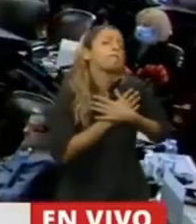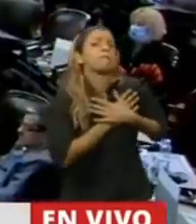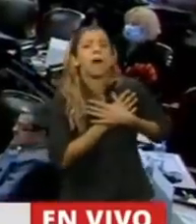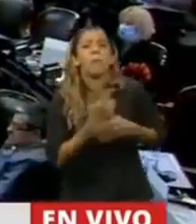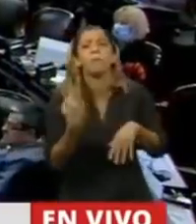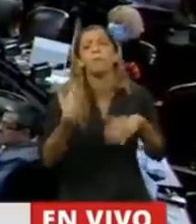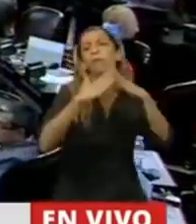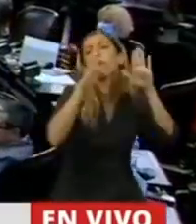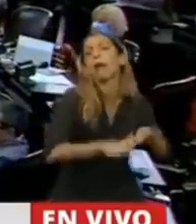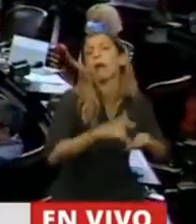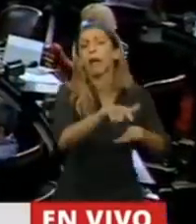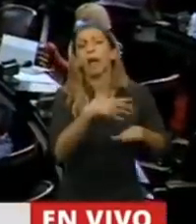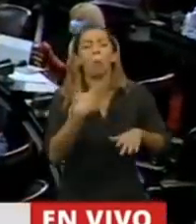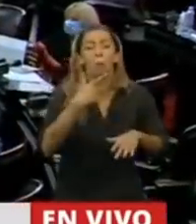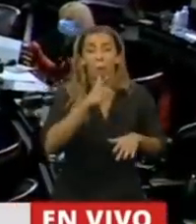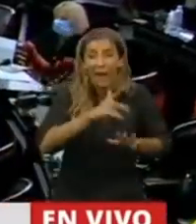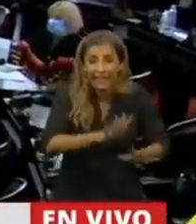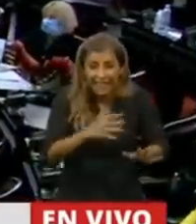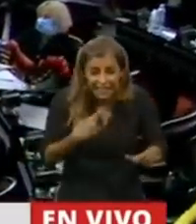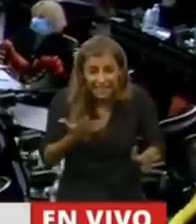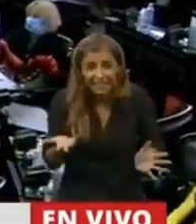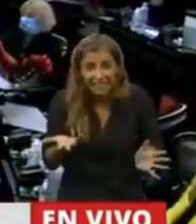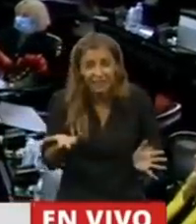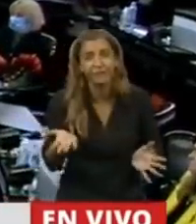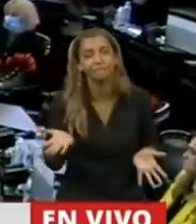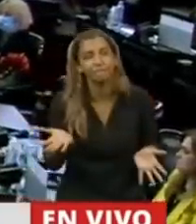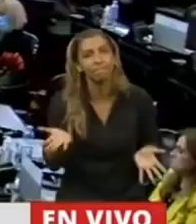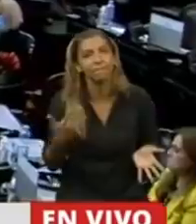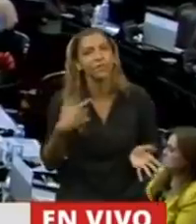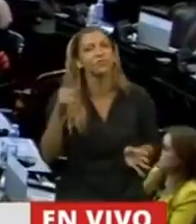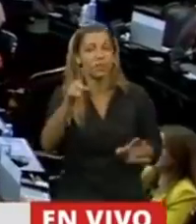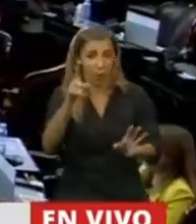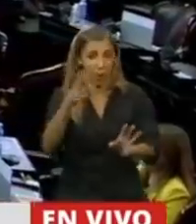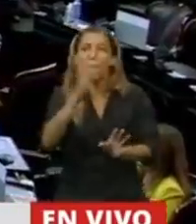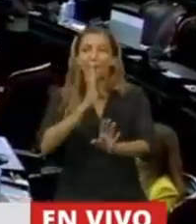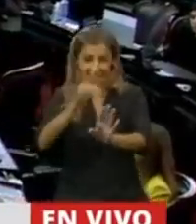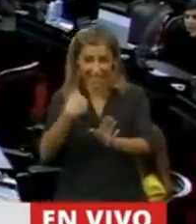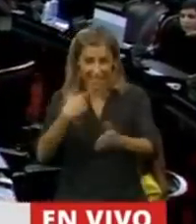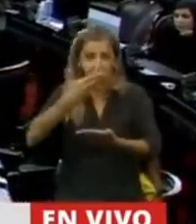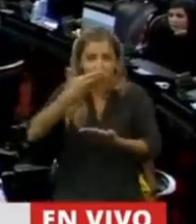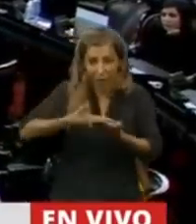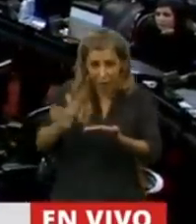Cuando es lo correcto, pero incluso si uno mira y metieron un poquito de paciencia con los papeles,